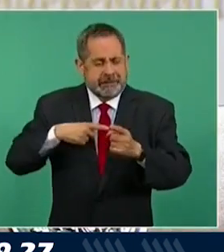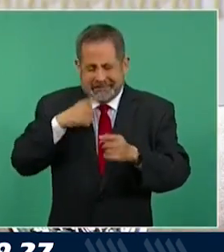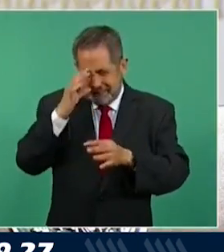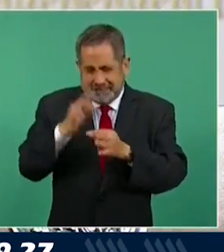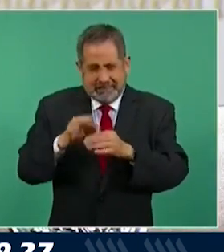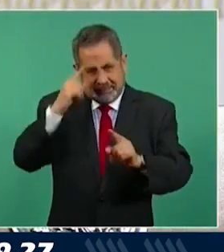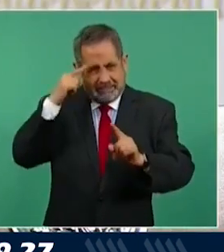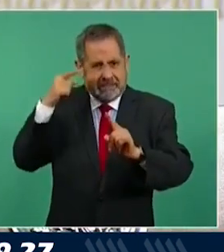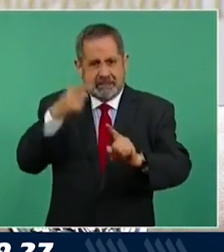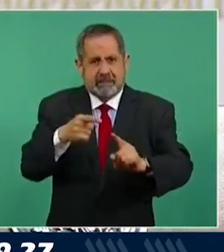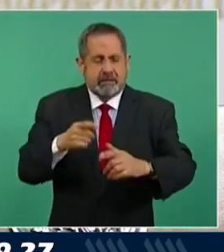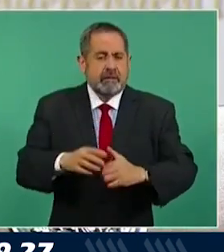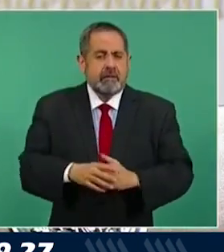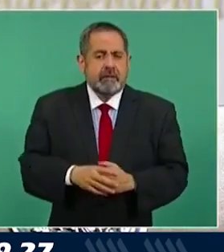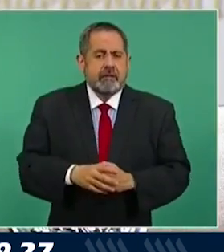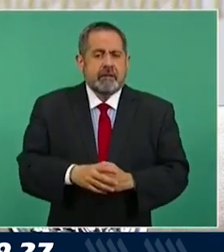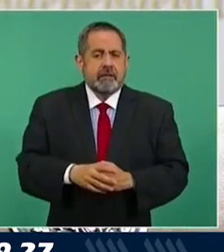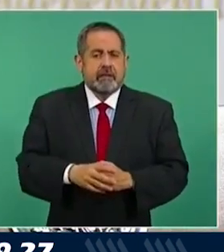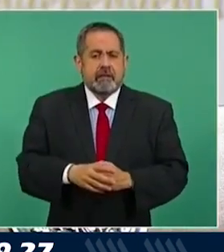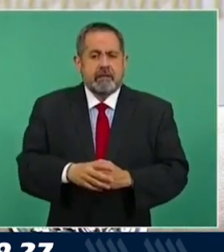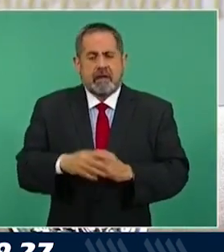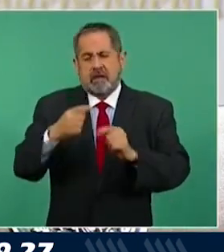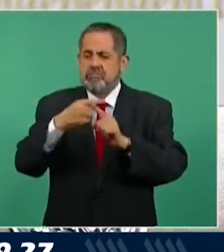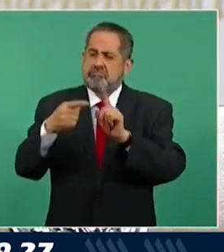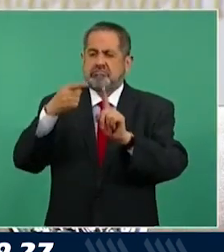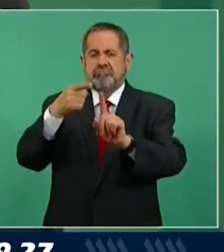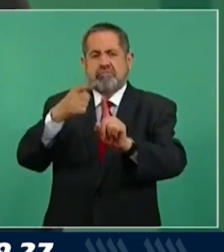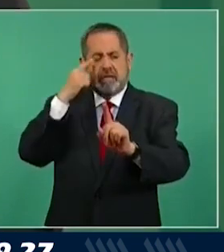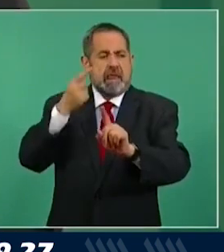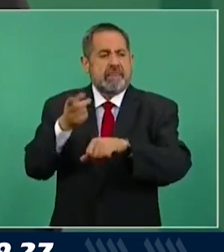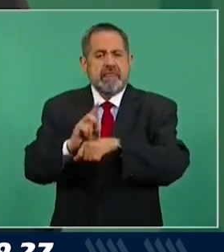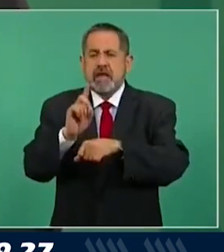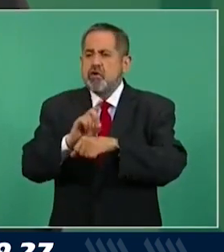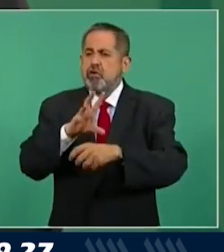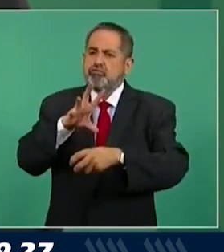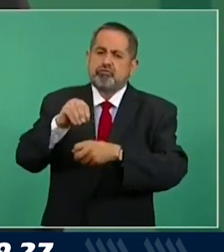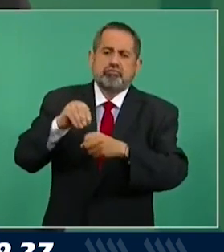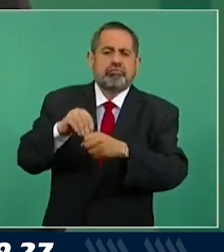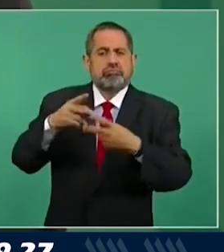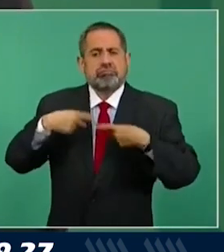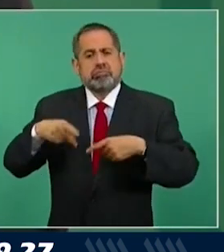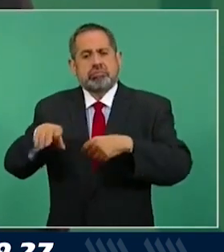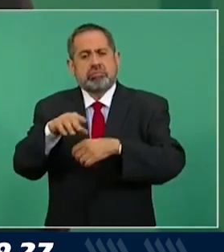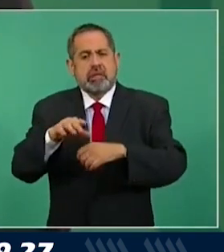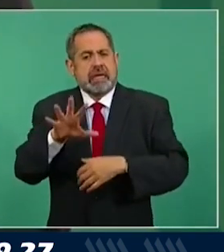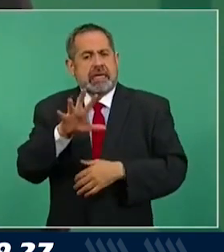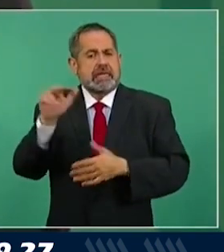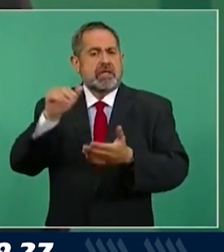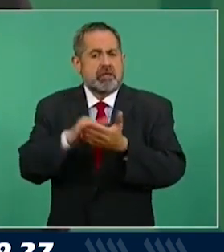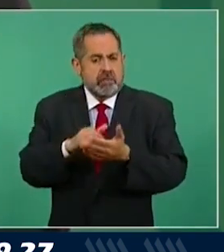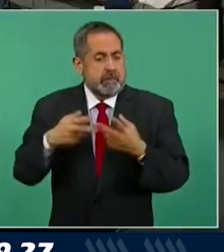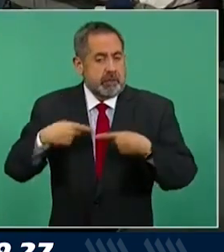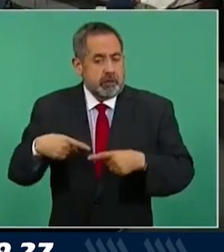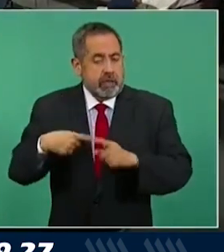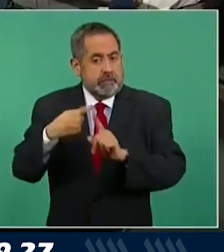la media de vacunación diaria, que son 500 mil